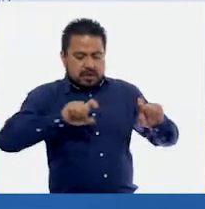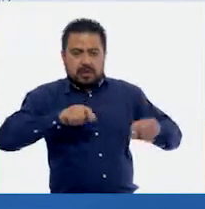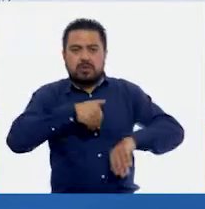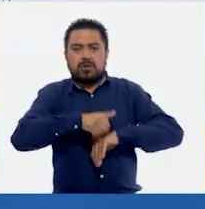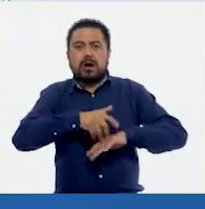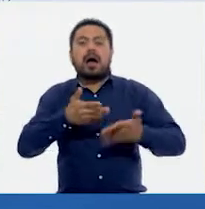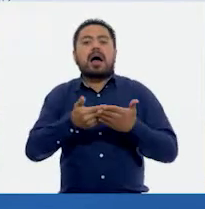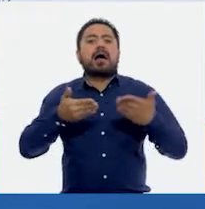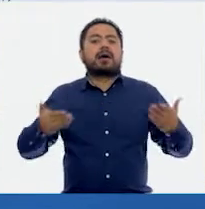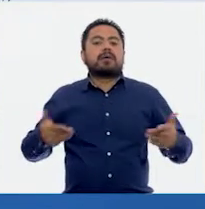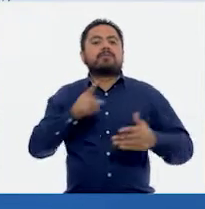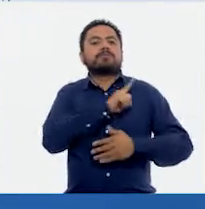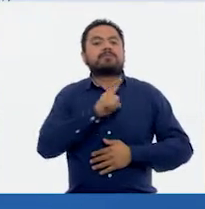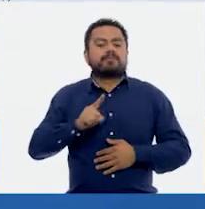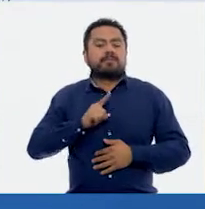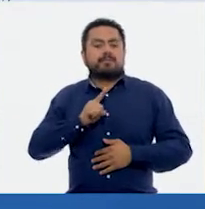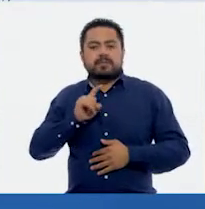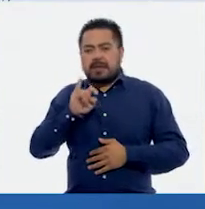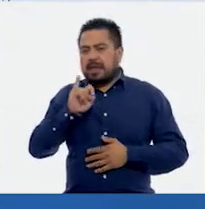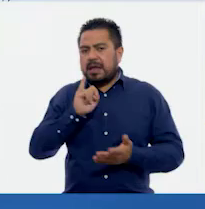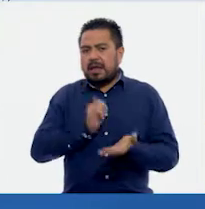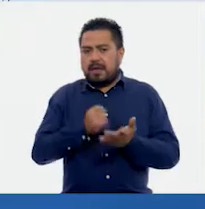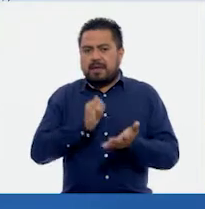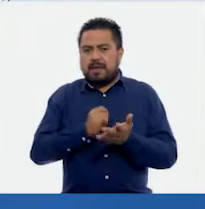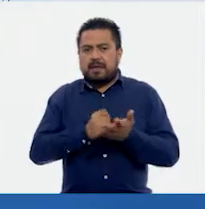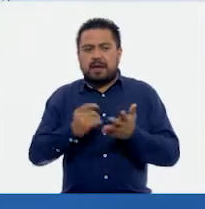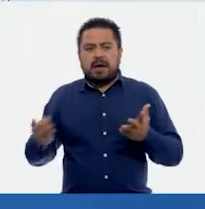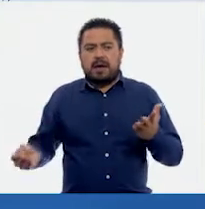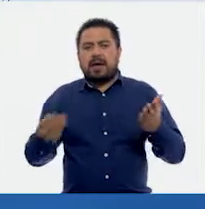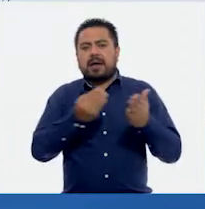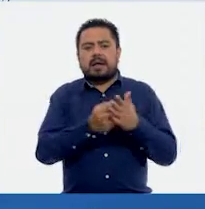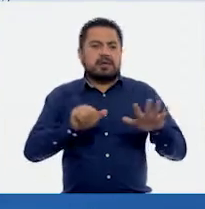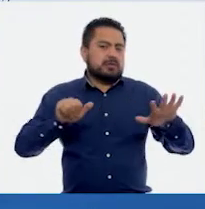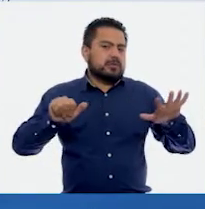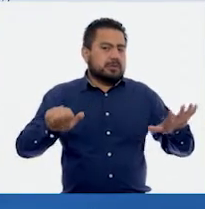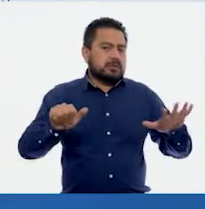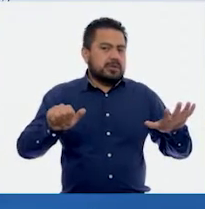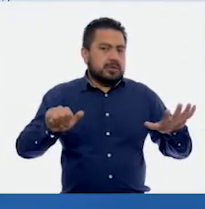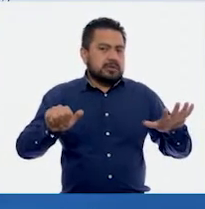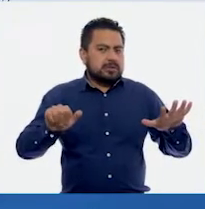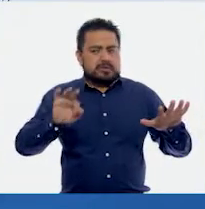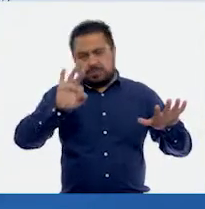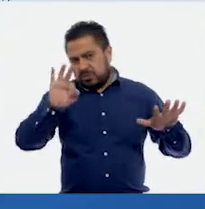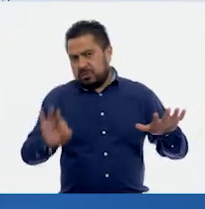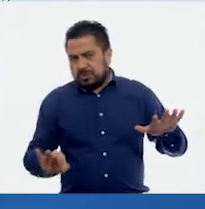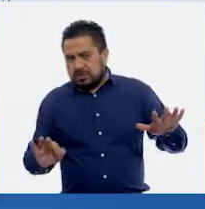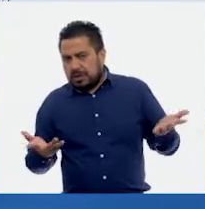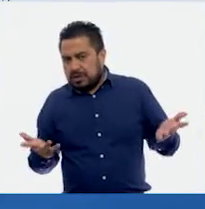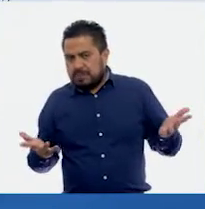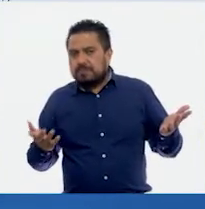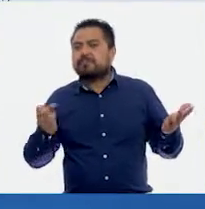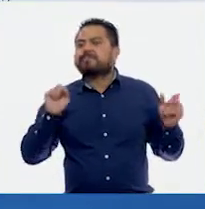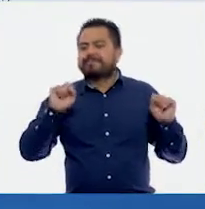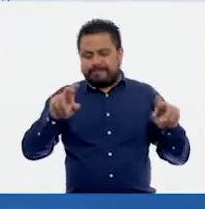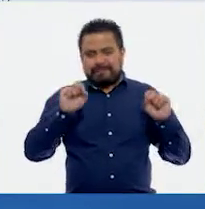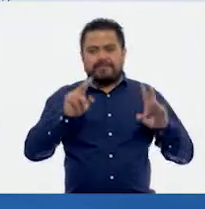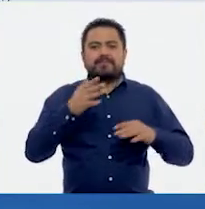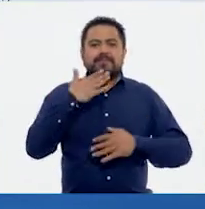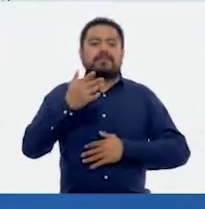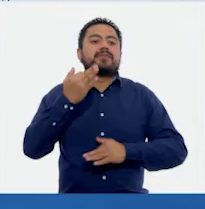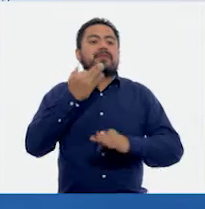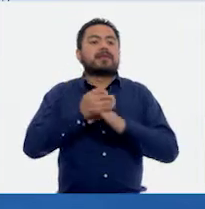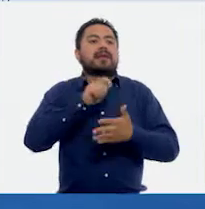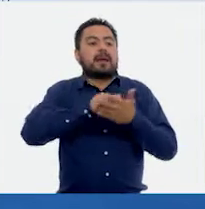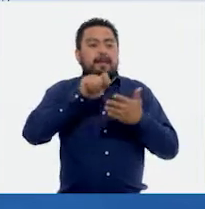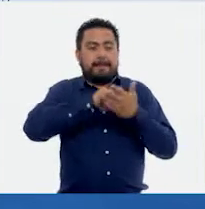sacar ahora el IVA, que son los 16. Era del 16%. Ajá. Ok. Entonces, voy a